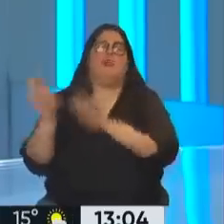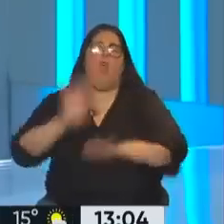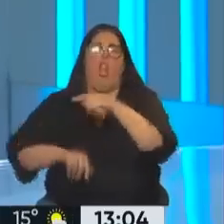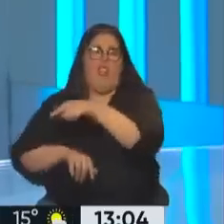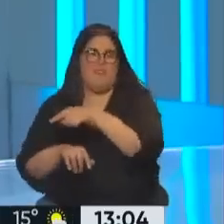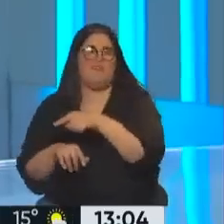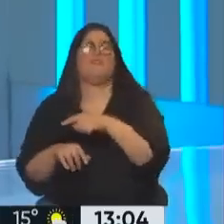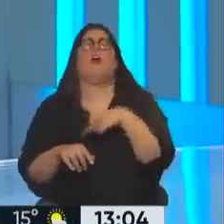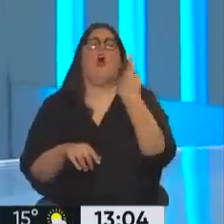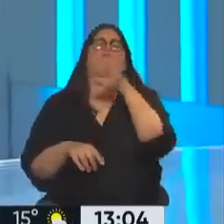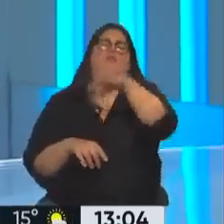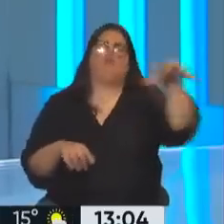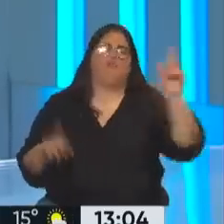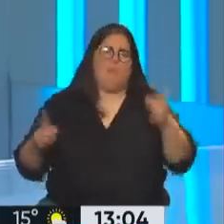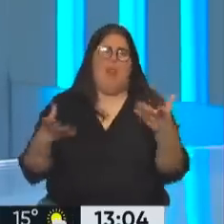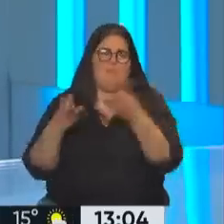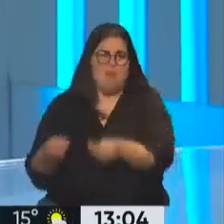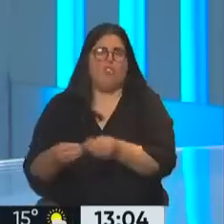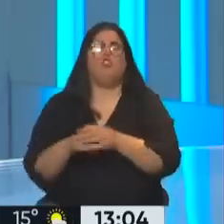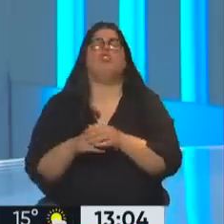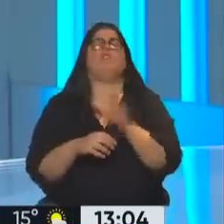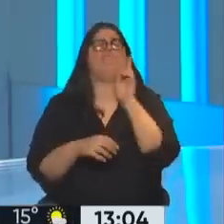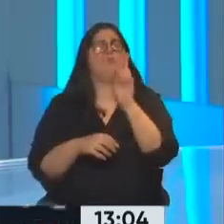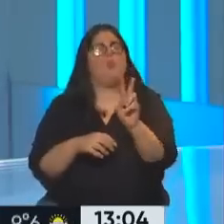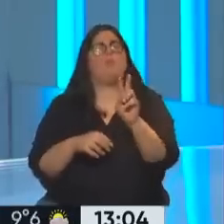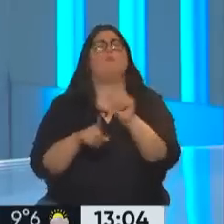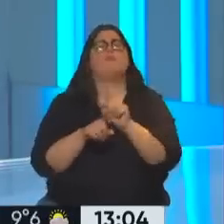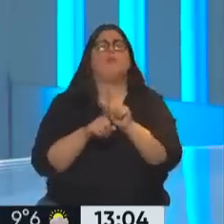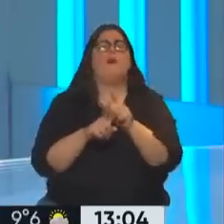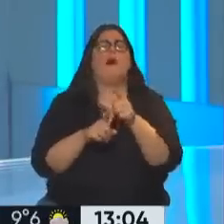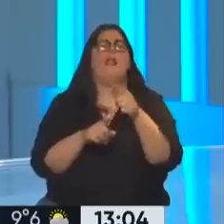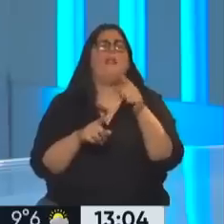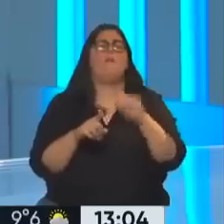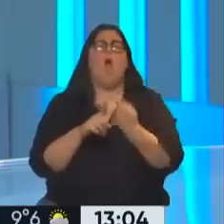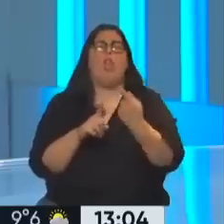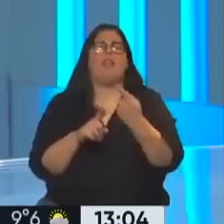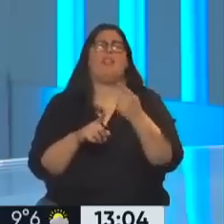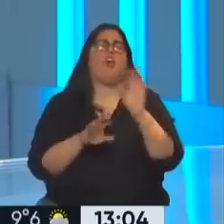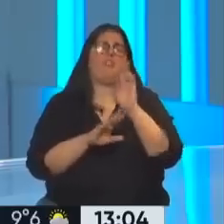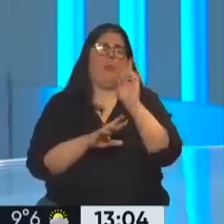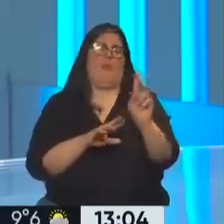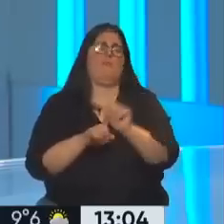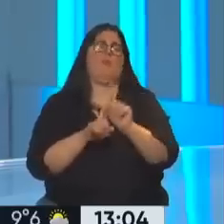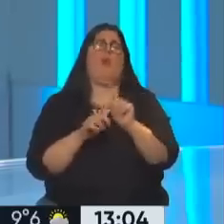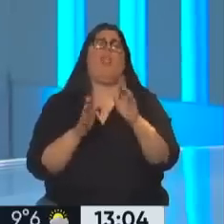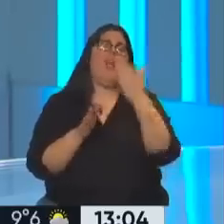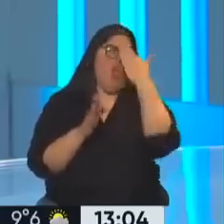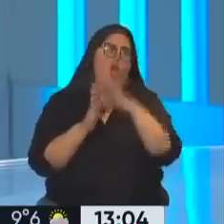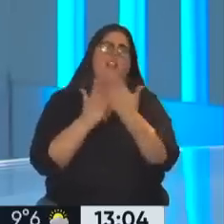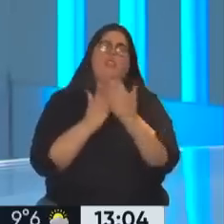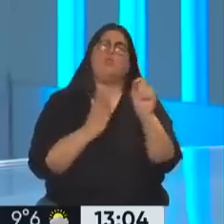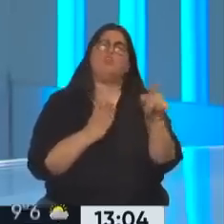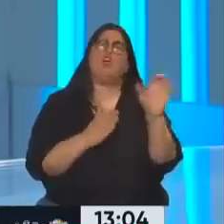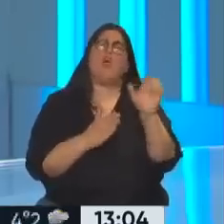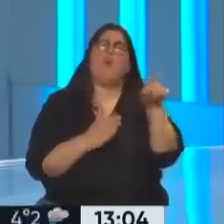y analizar un poco el balance de lo que sucedió en términos políticos. Vimos que se llegó a esta instancia que habilita la constitución ecuatoriana, eventualmente este fenómeno denominado de la